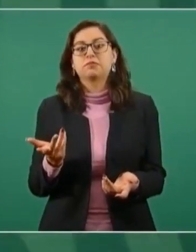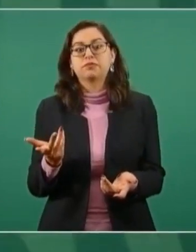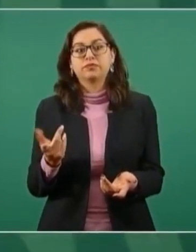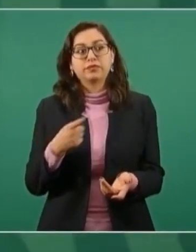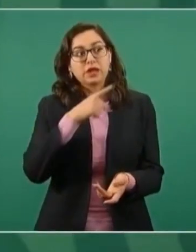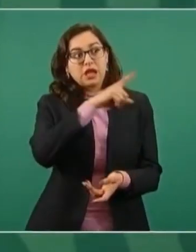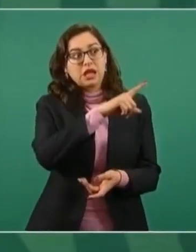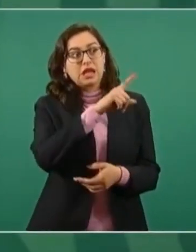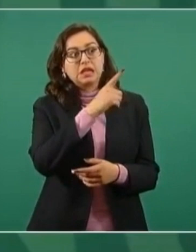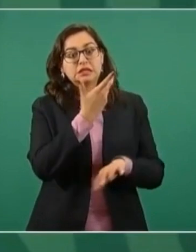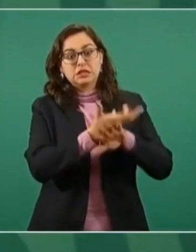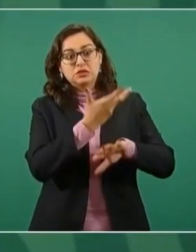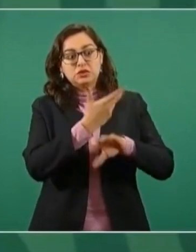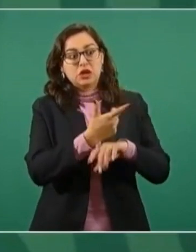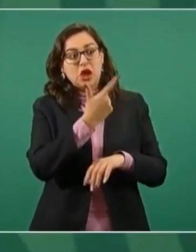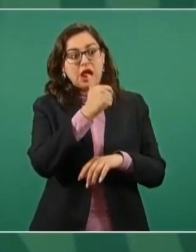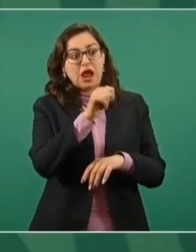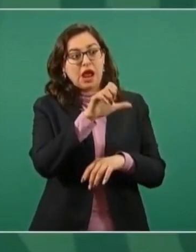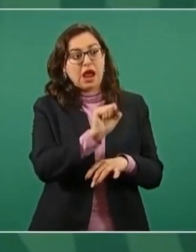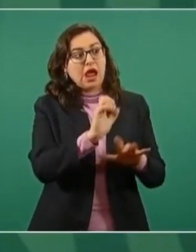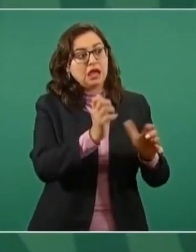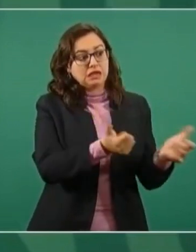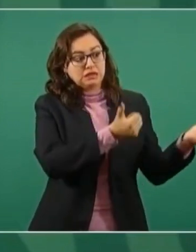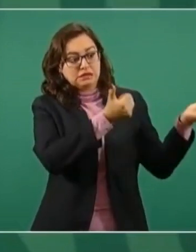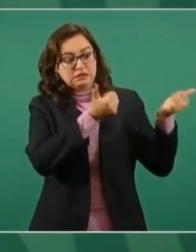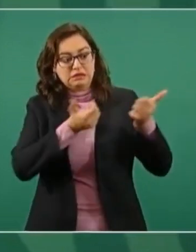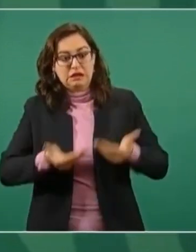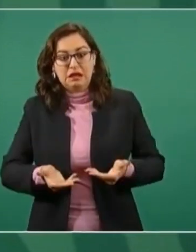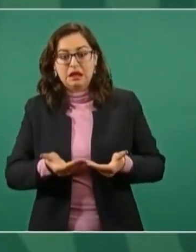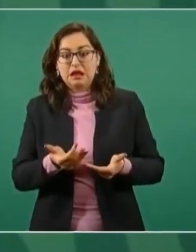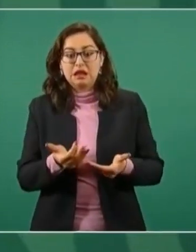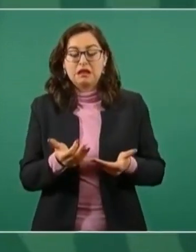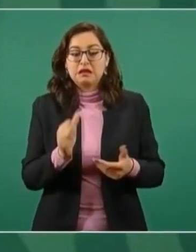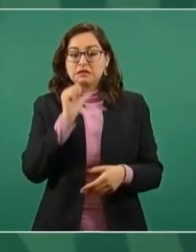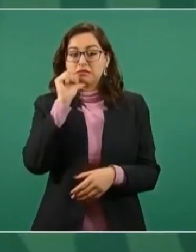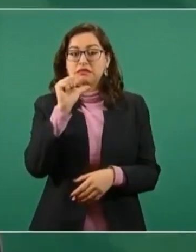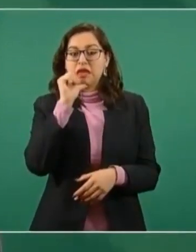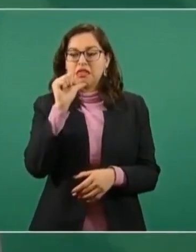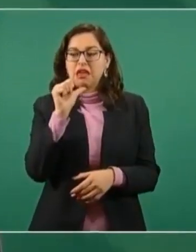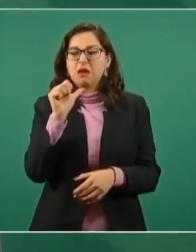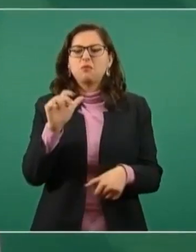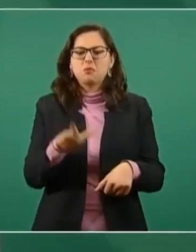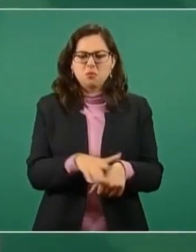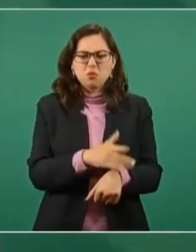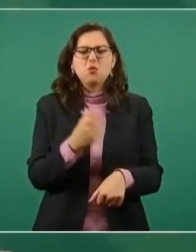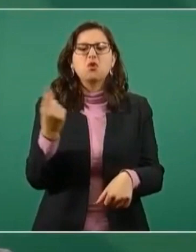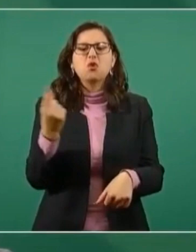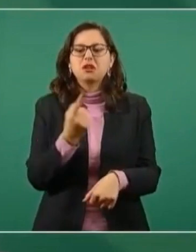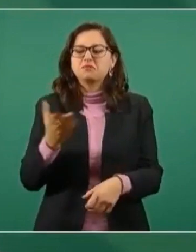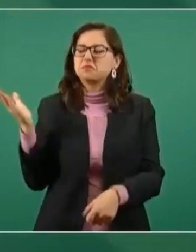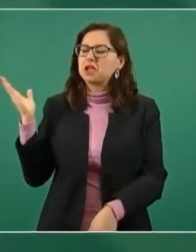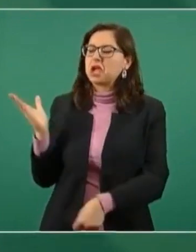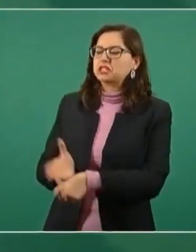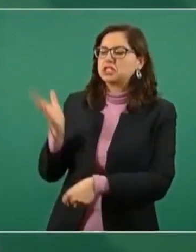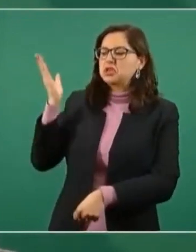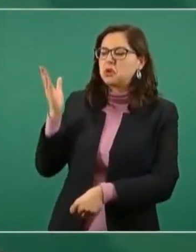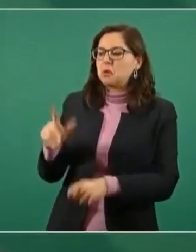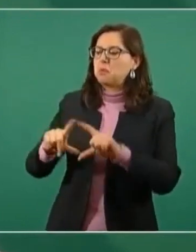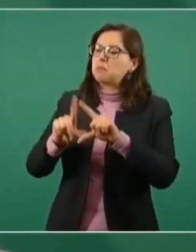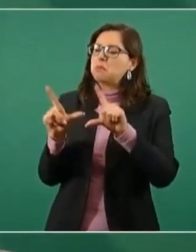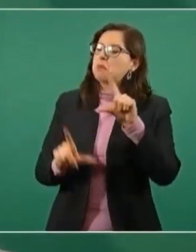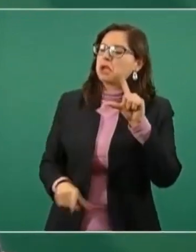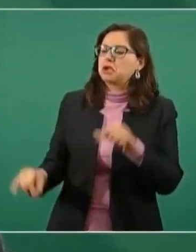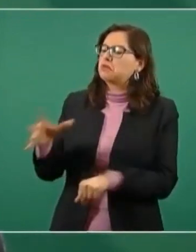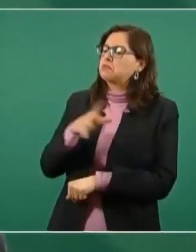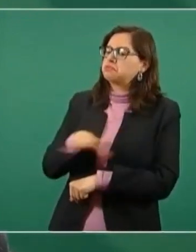entregan gas porque no nos ven con buenos ojos. No,